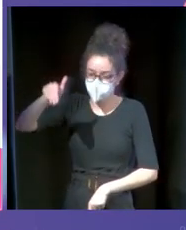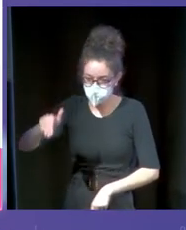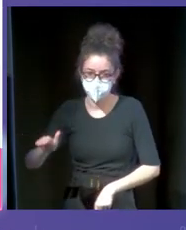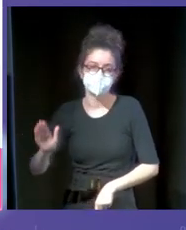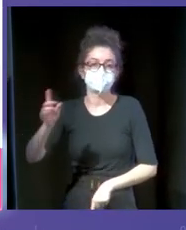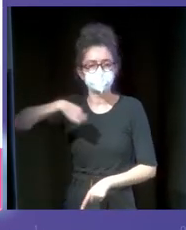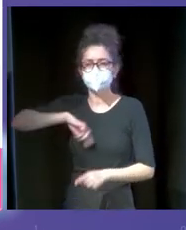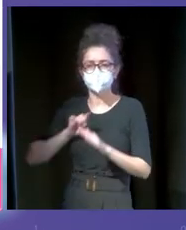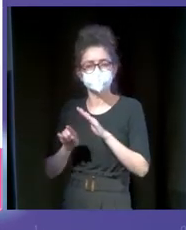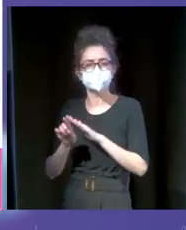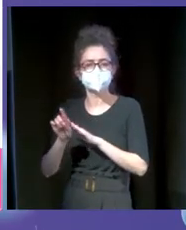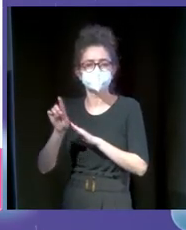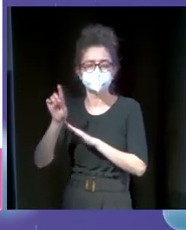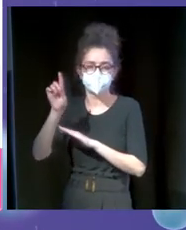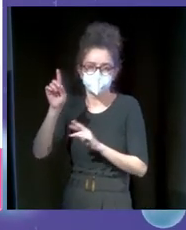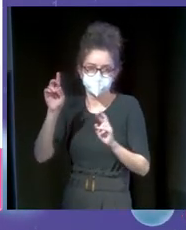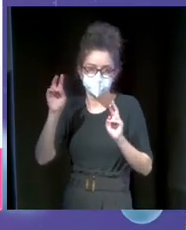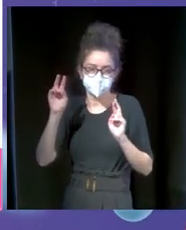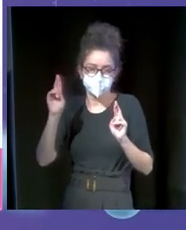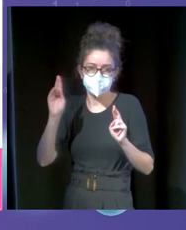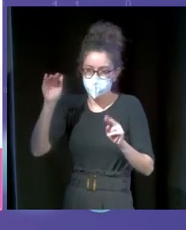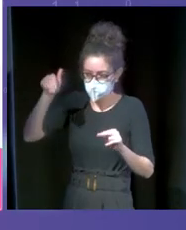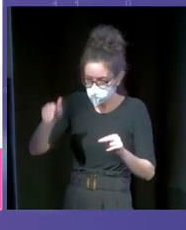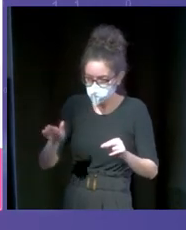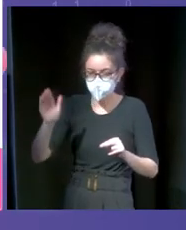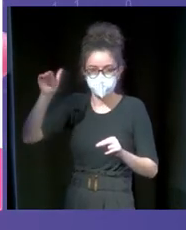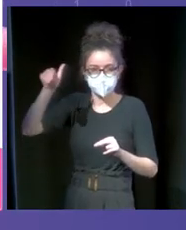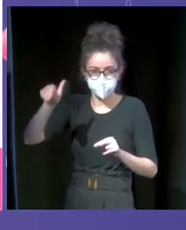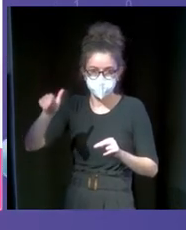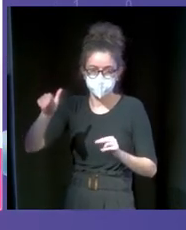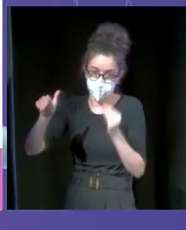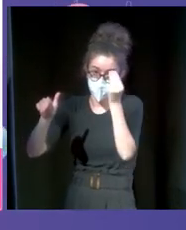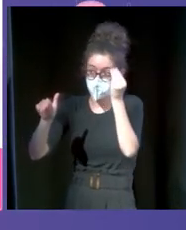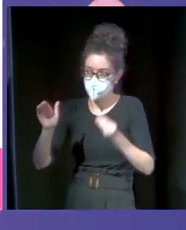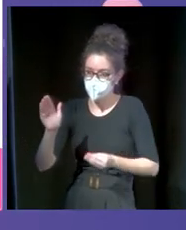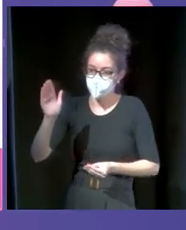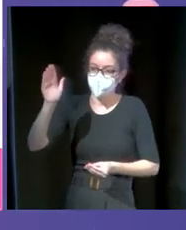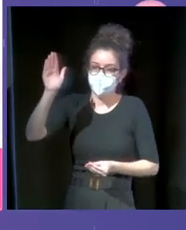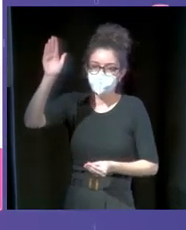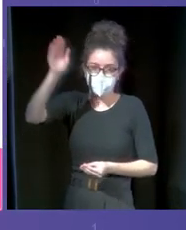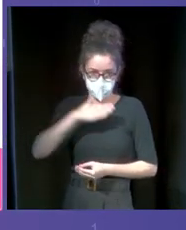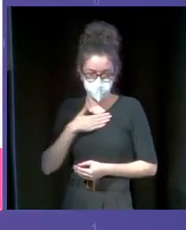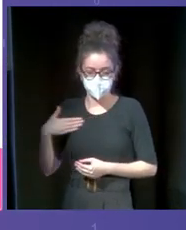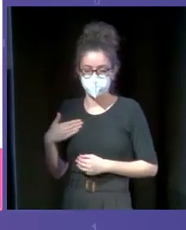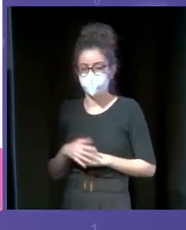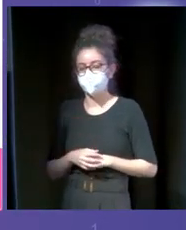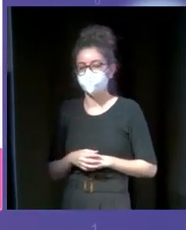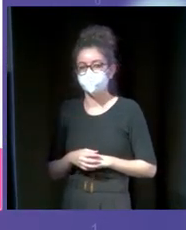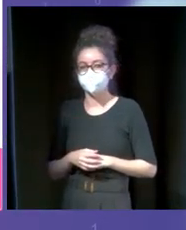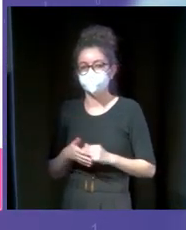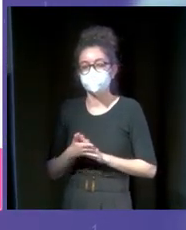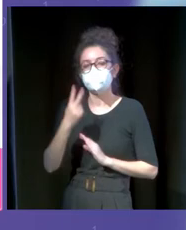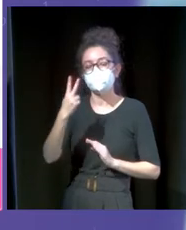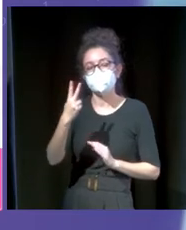Esperamos, además, que esto sea cada vez, la curva sea cada vez más alta. Todo esto se traduce en que tenemos más de 2